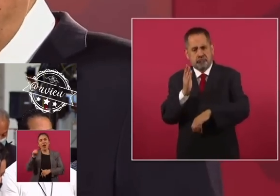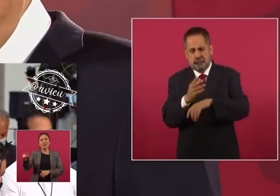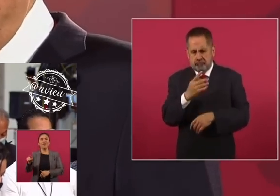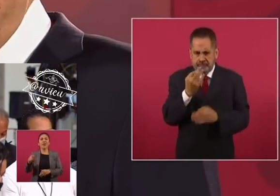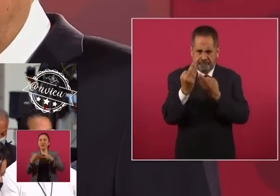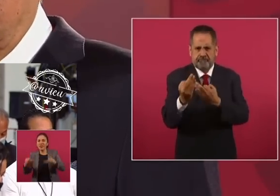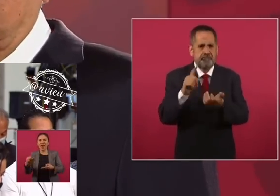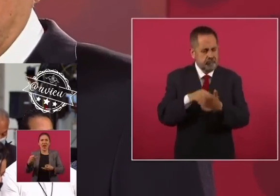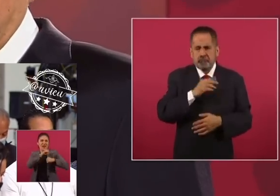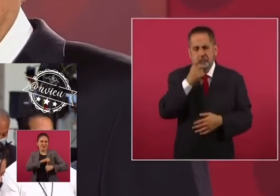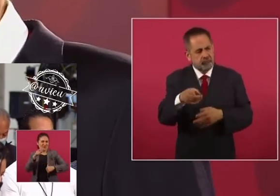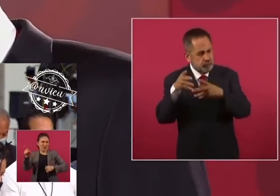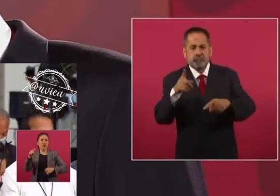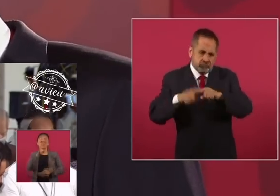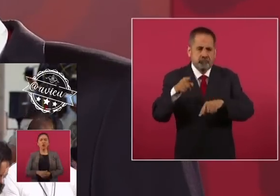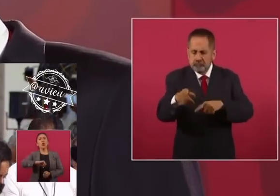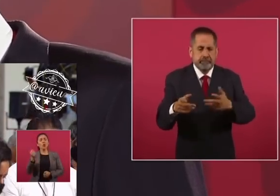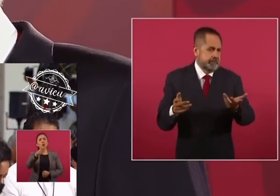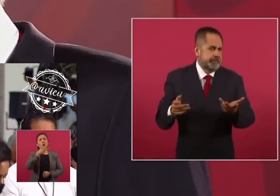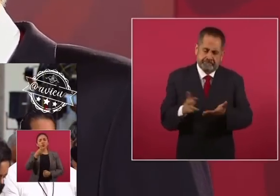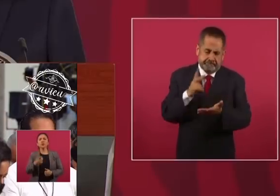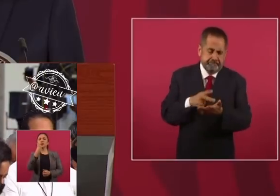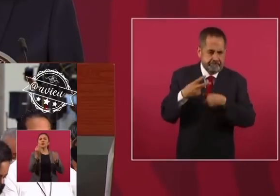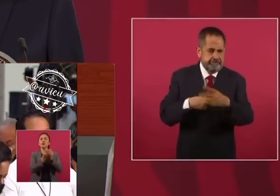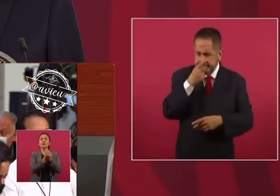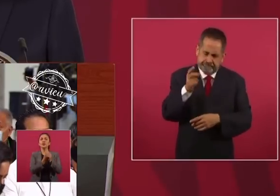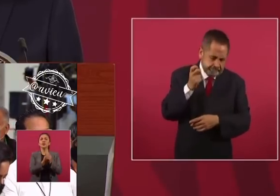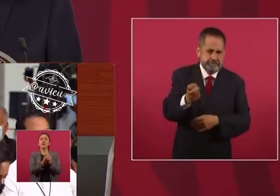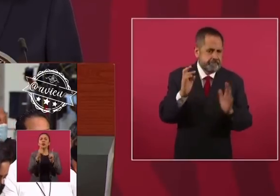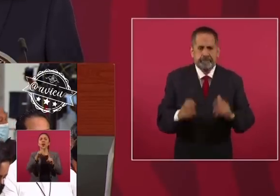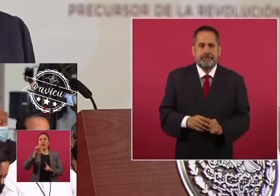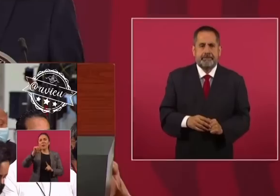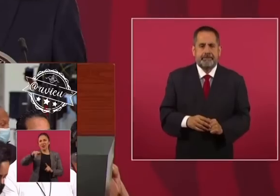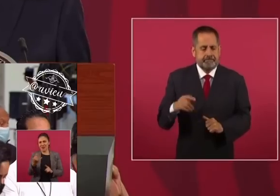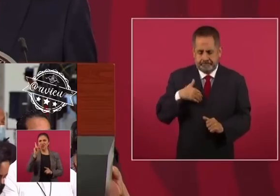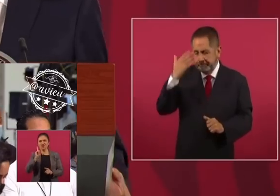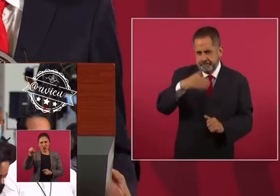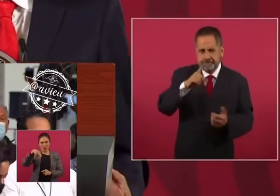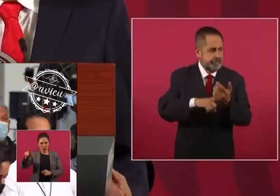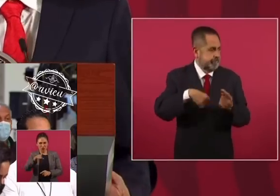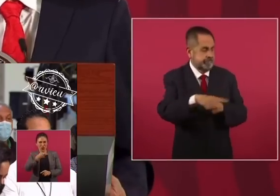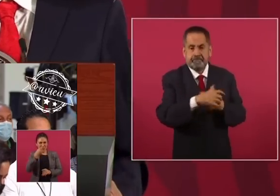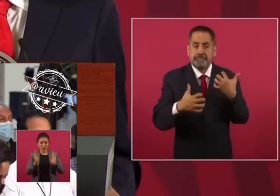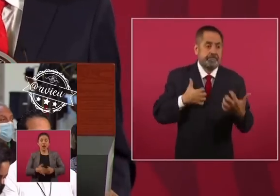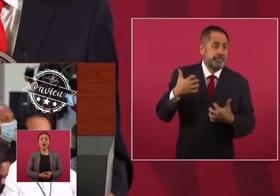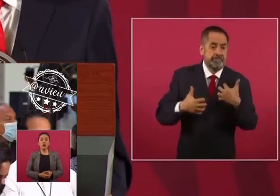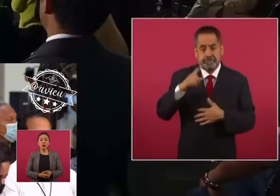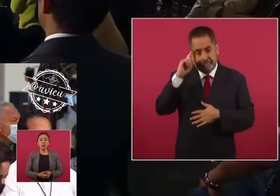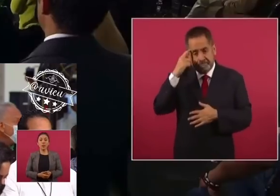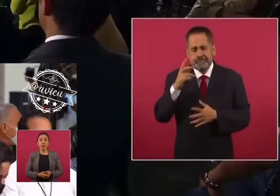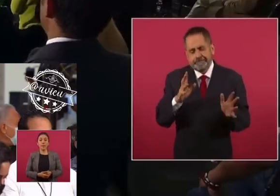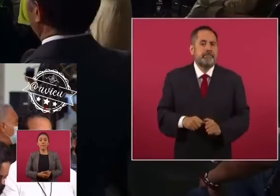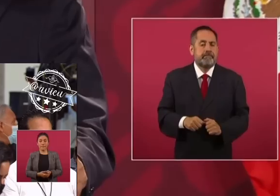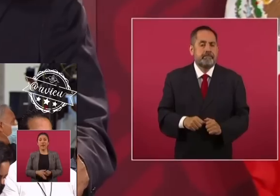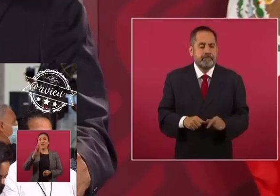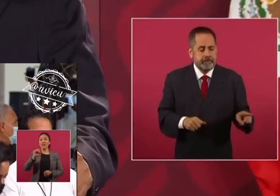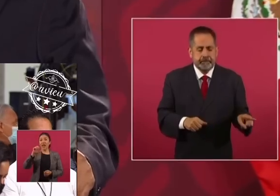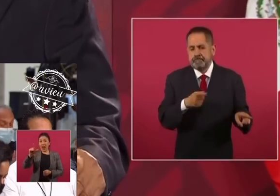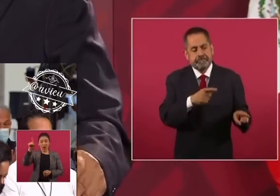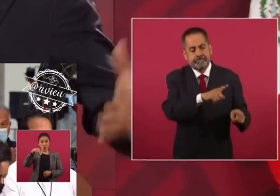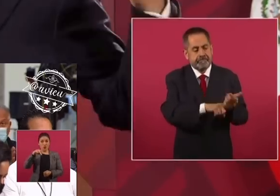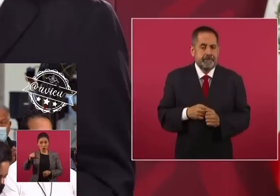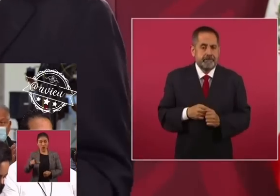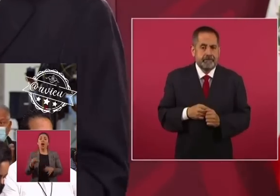veces que sea, lo vamos a estar recordando. Yo sé que están enojados, y los entiendo, los